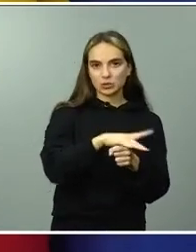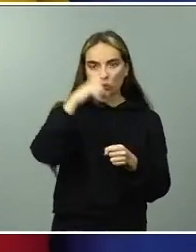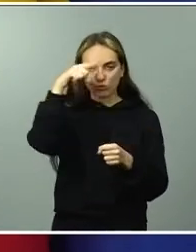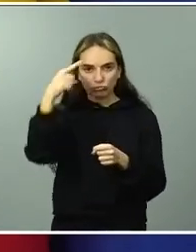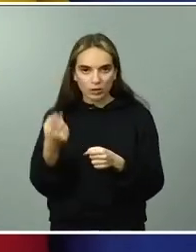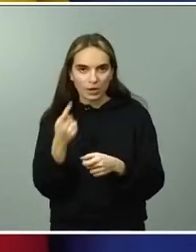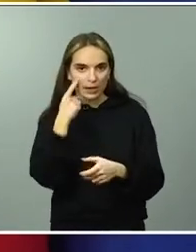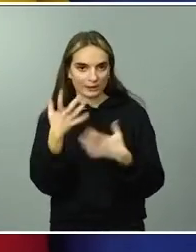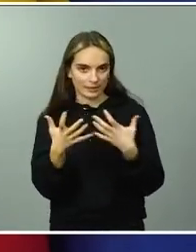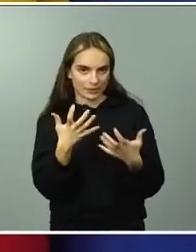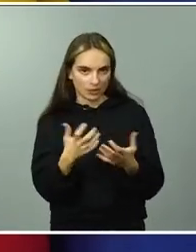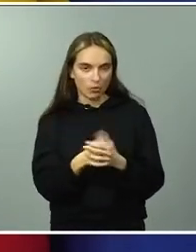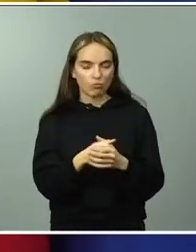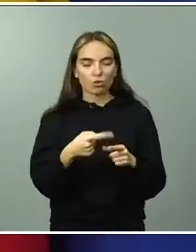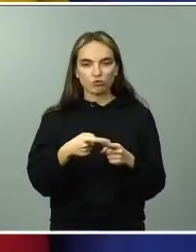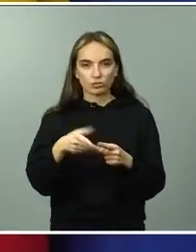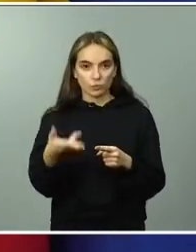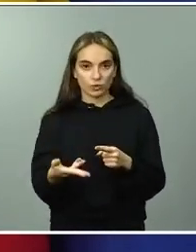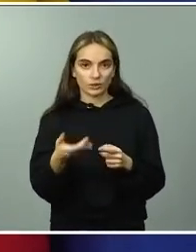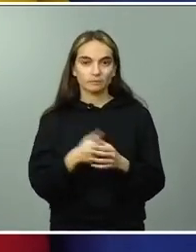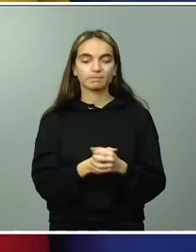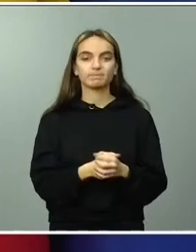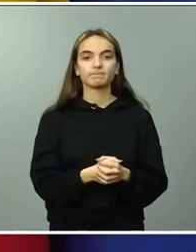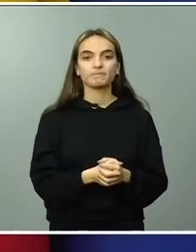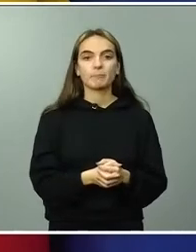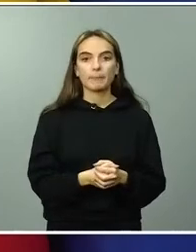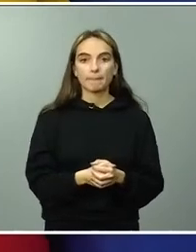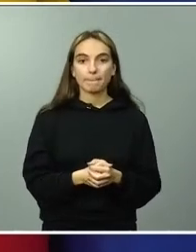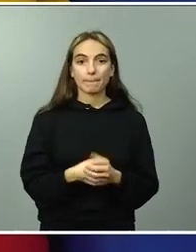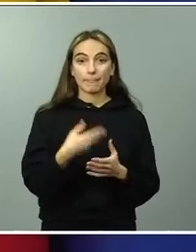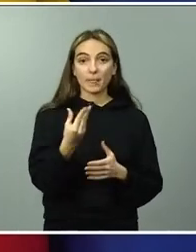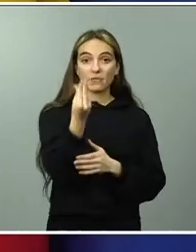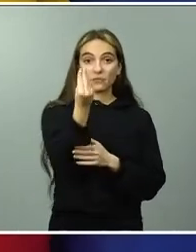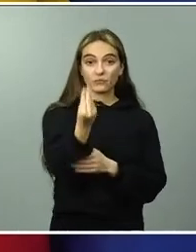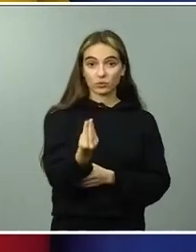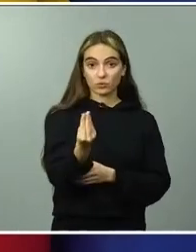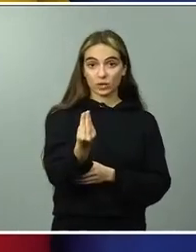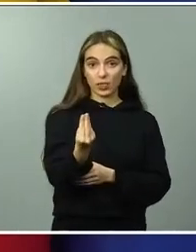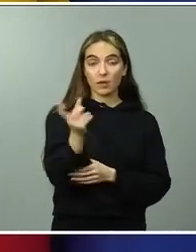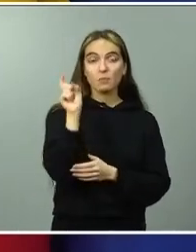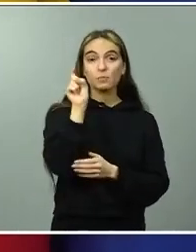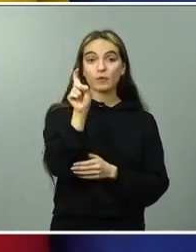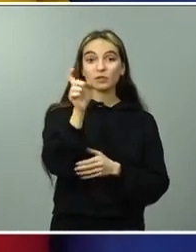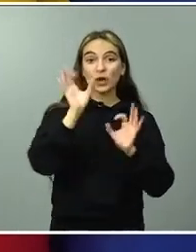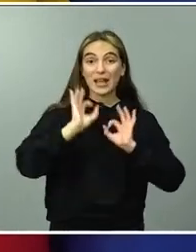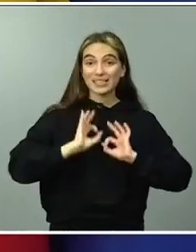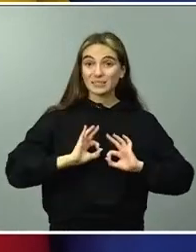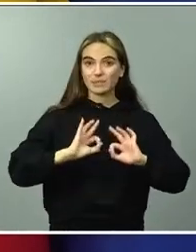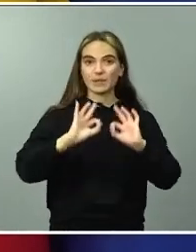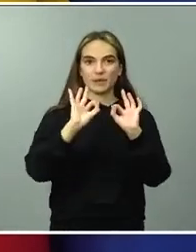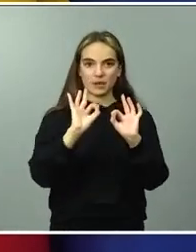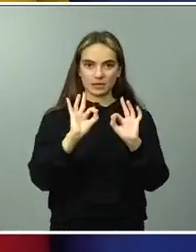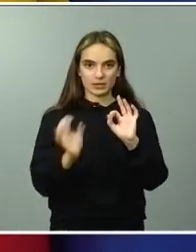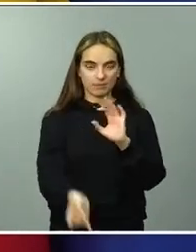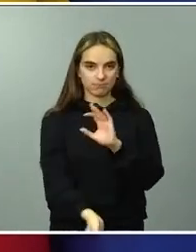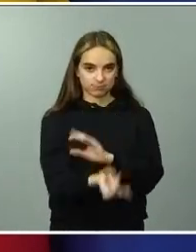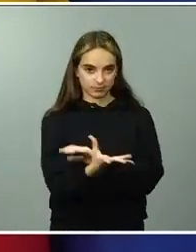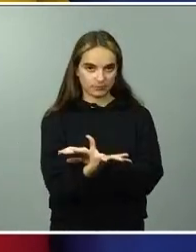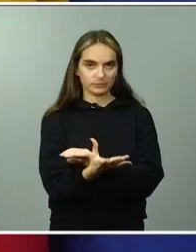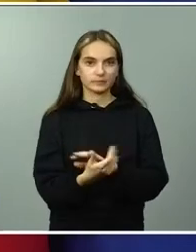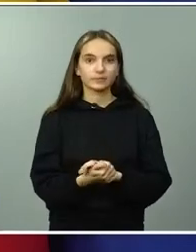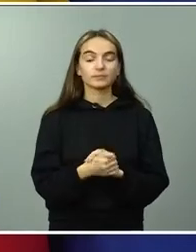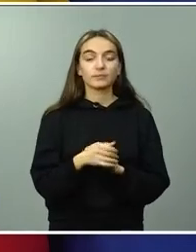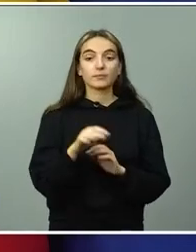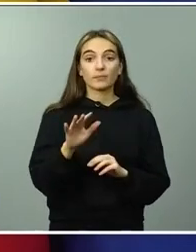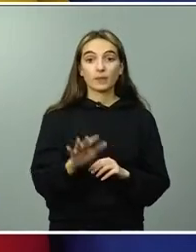de generar lo que se ha conocido como la figura del profesor especialista. Y por supuesto un